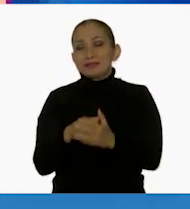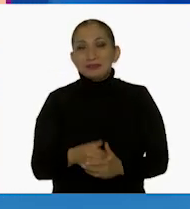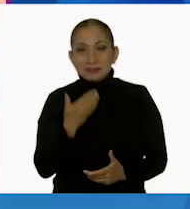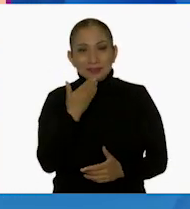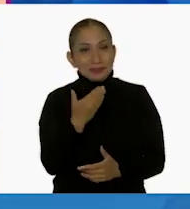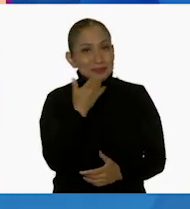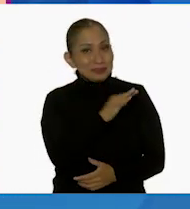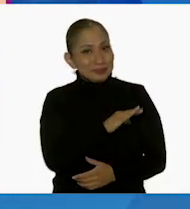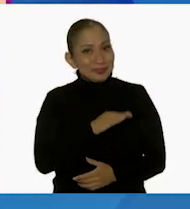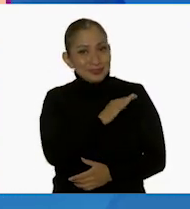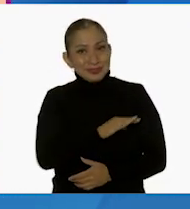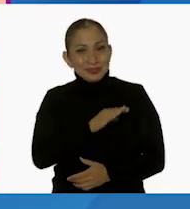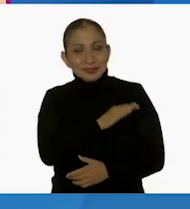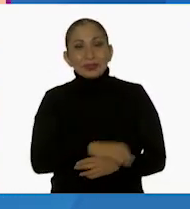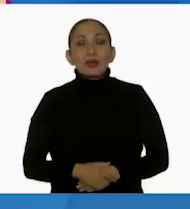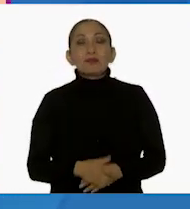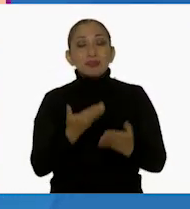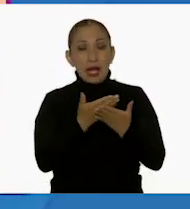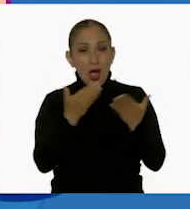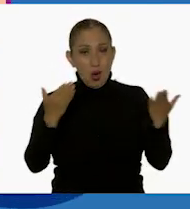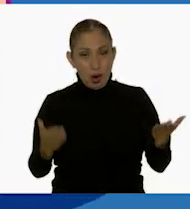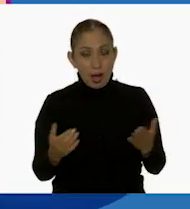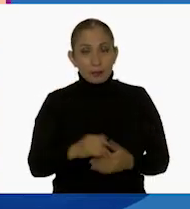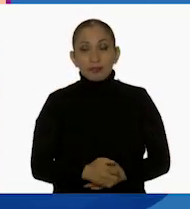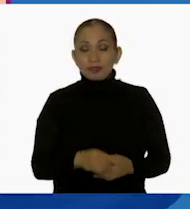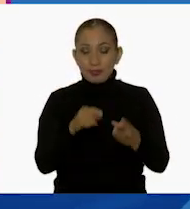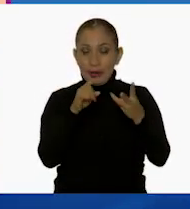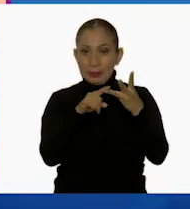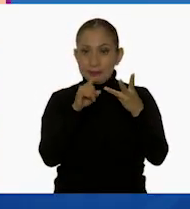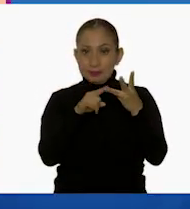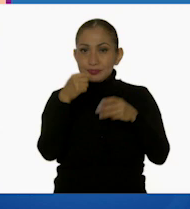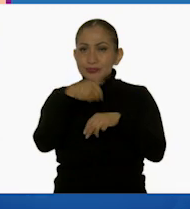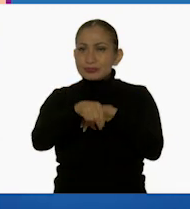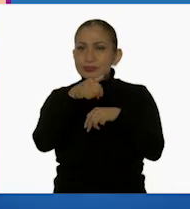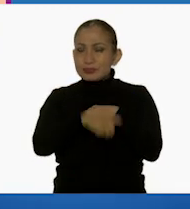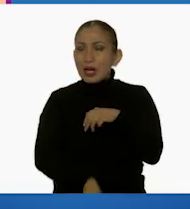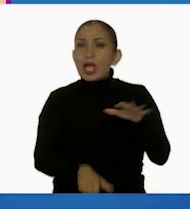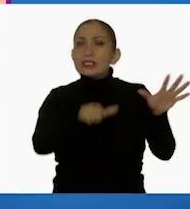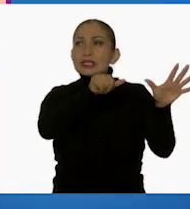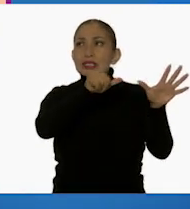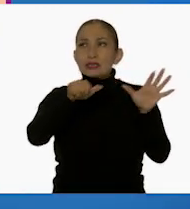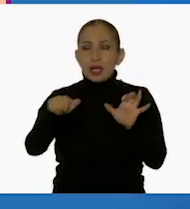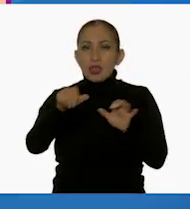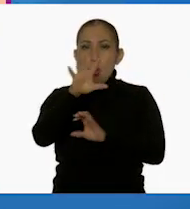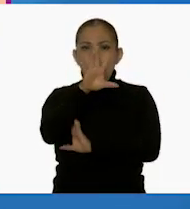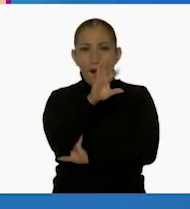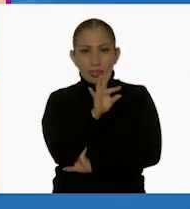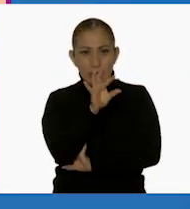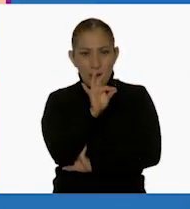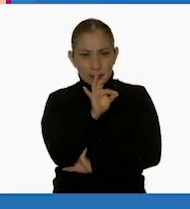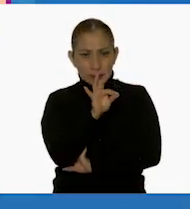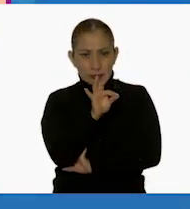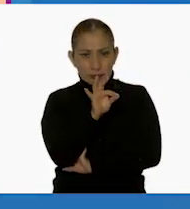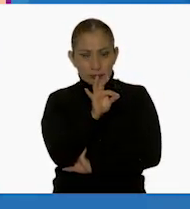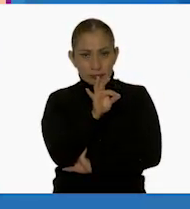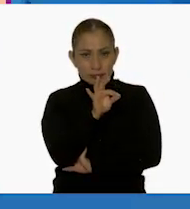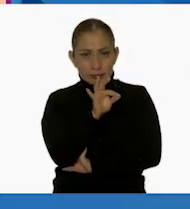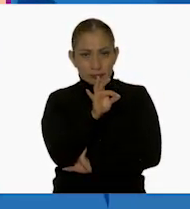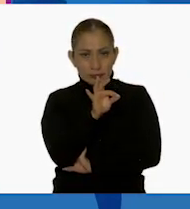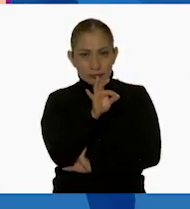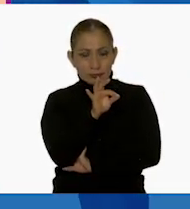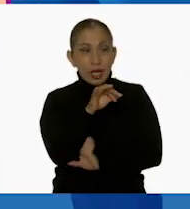bien, felicidades. Ahora, vamos entonces con la tercera, que fue 640. ¡Ah!